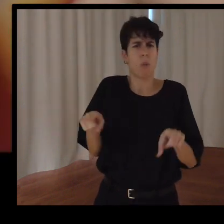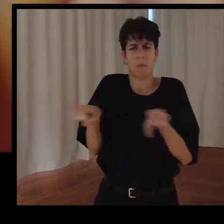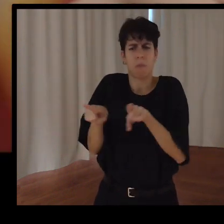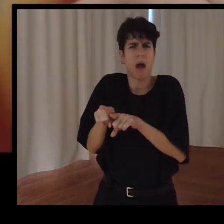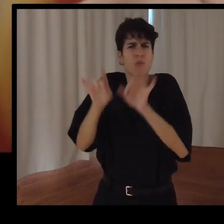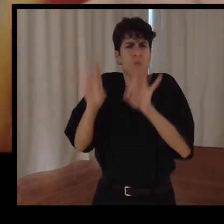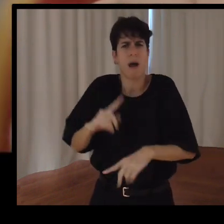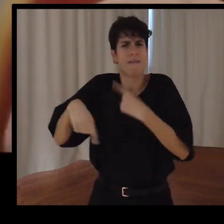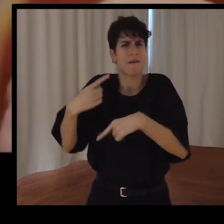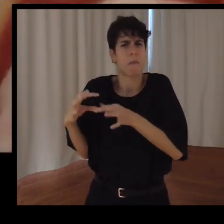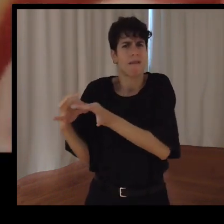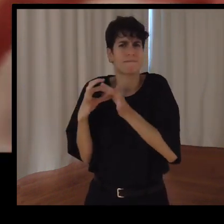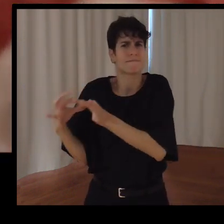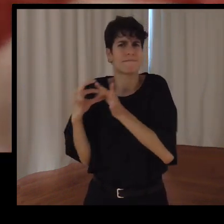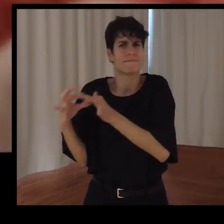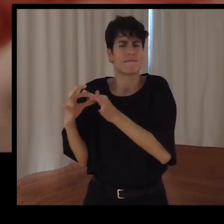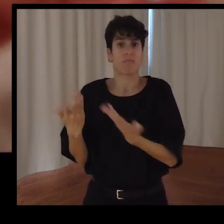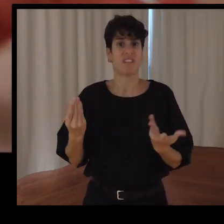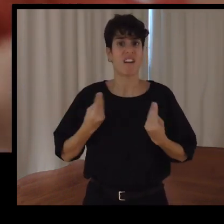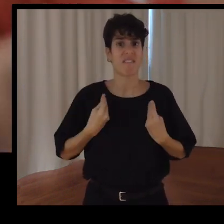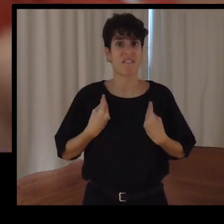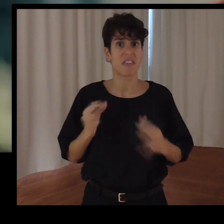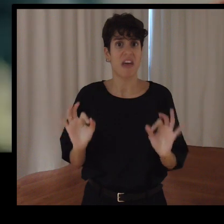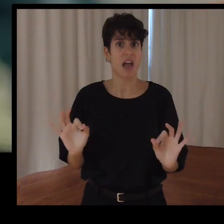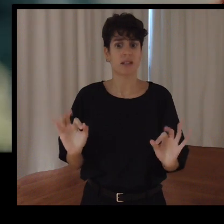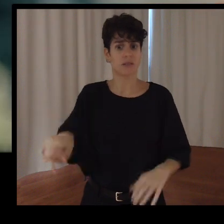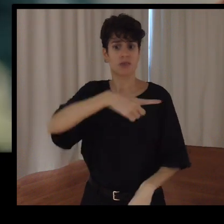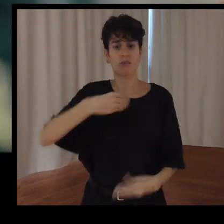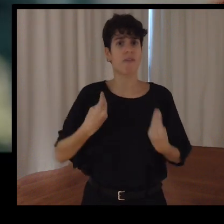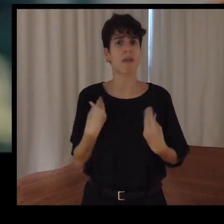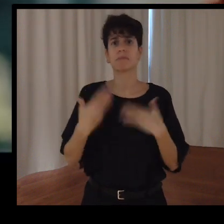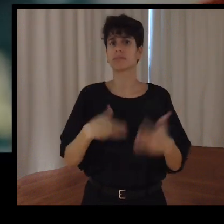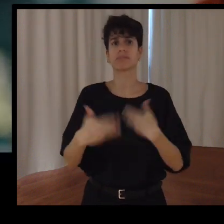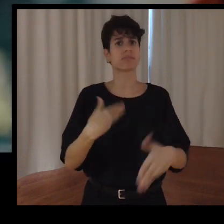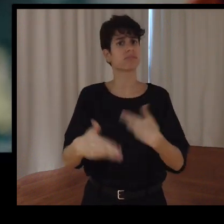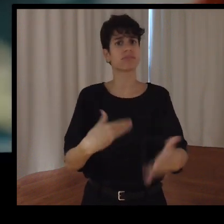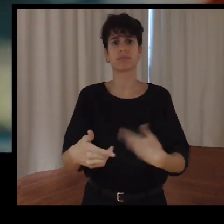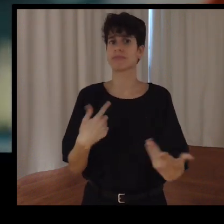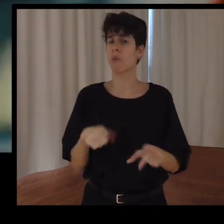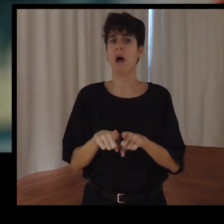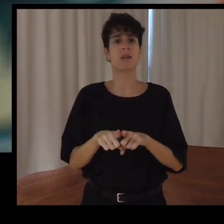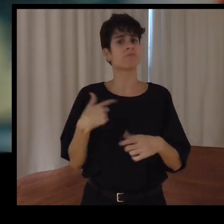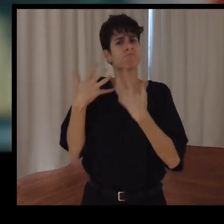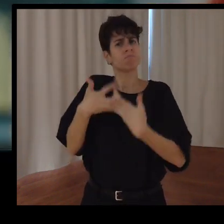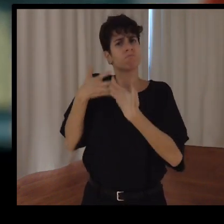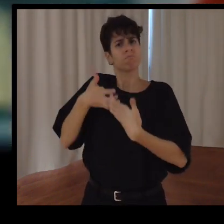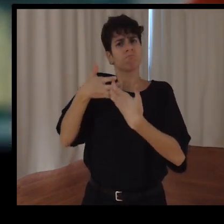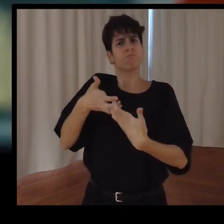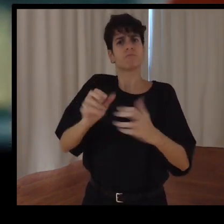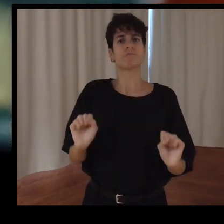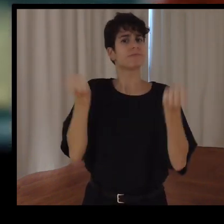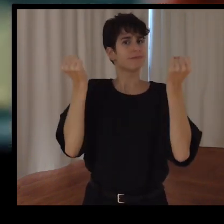Nuestra vida... Es esa. Eh... Somos sorrientes. Eh... Aquí tiene. Somos dos. Somos sorrientes.